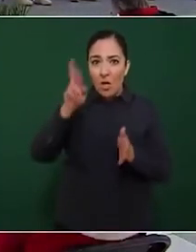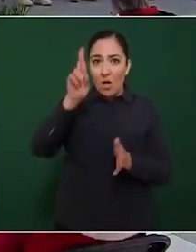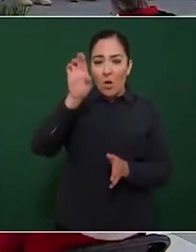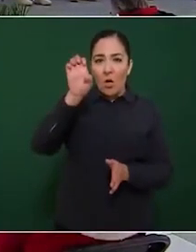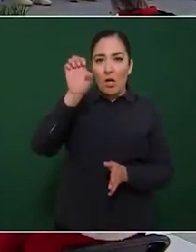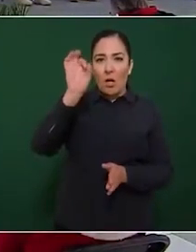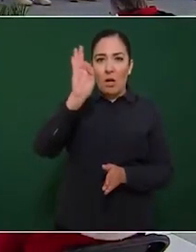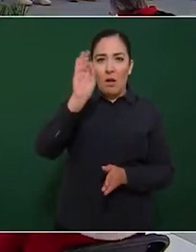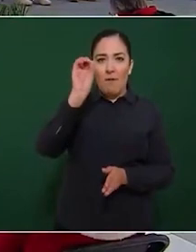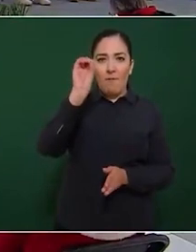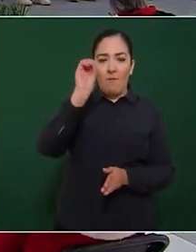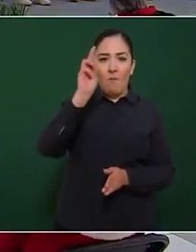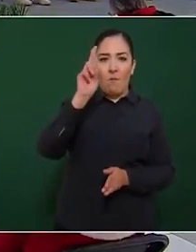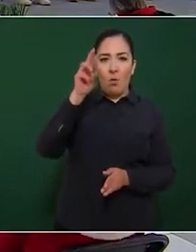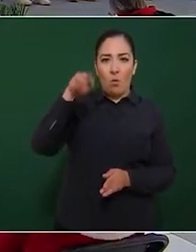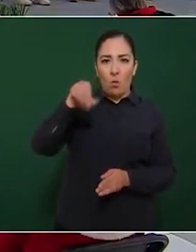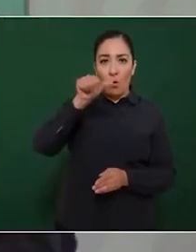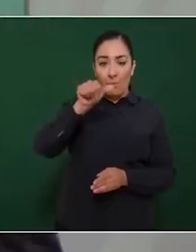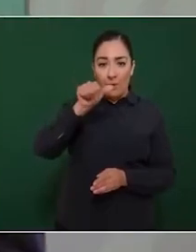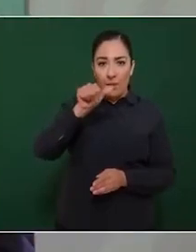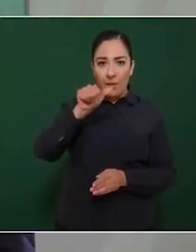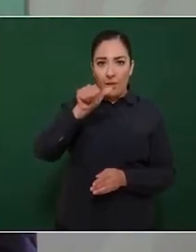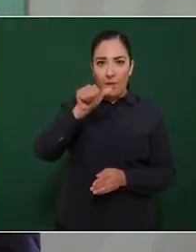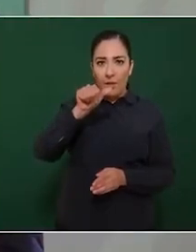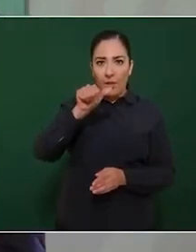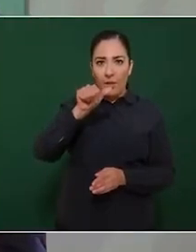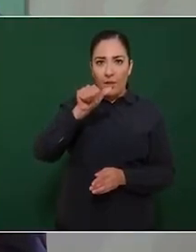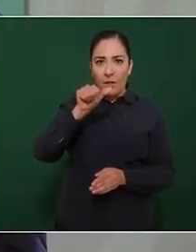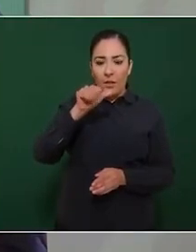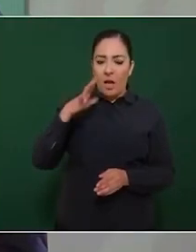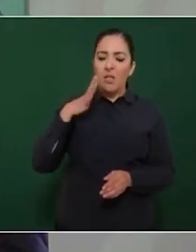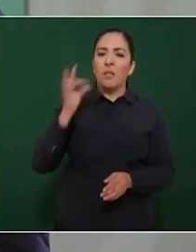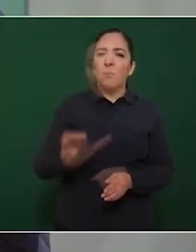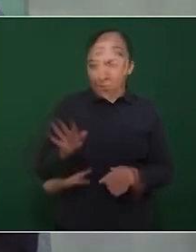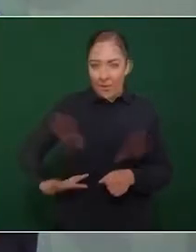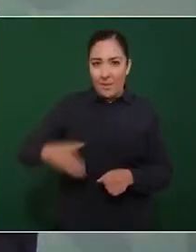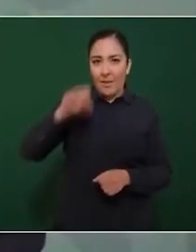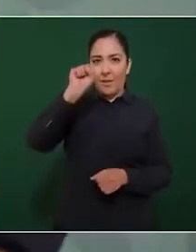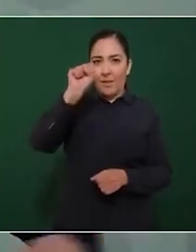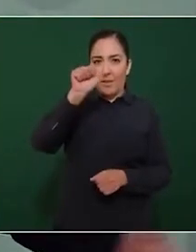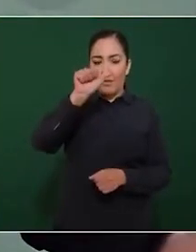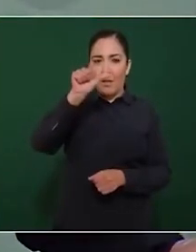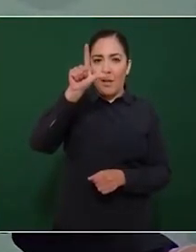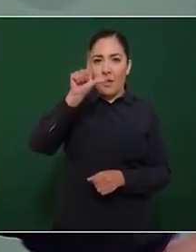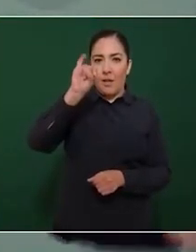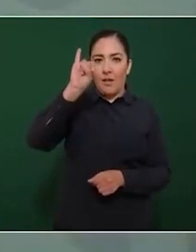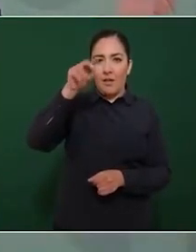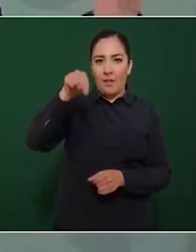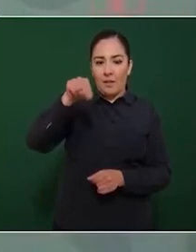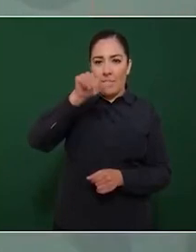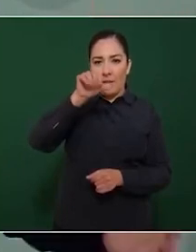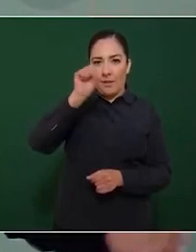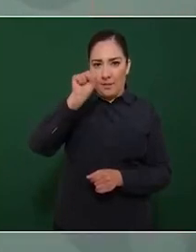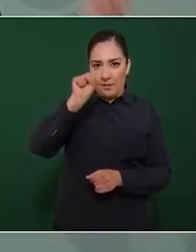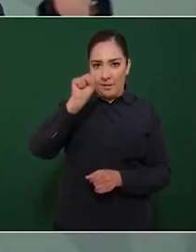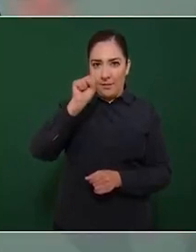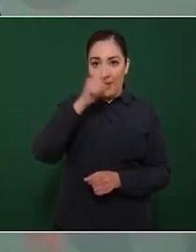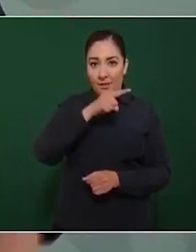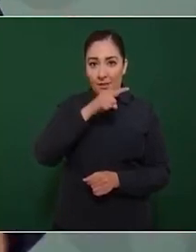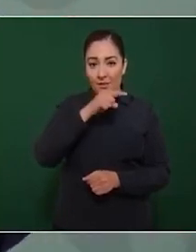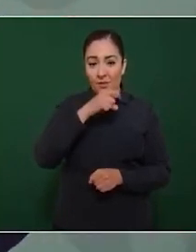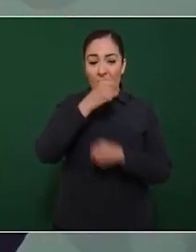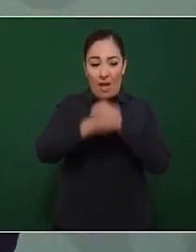se consolidó con Salinas de Gortari y en ese sexenio de Salinas